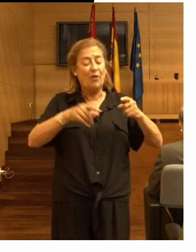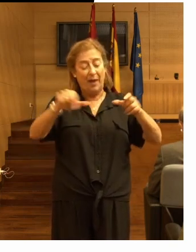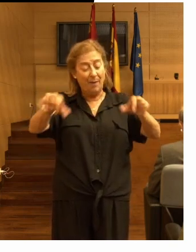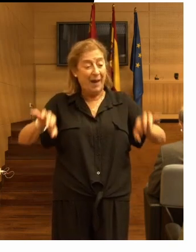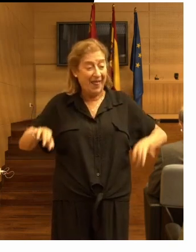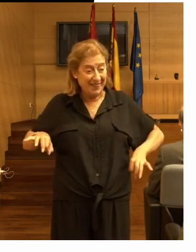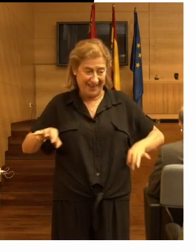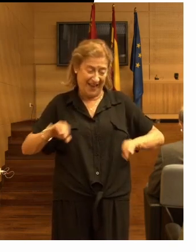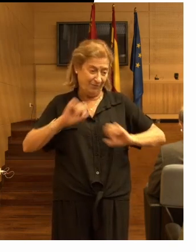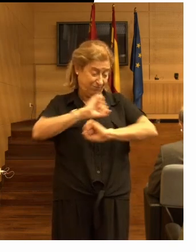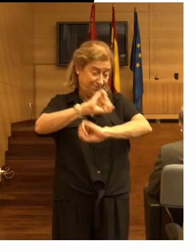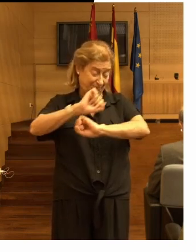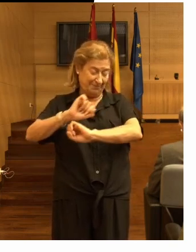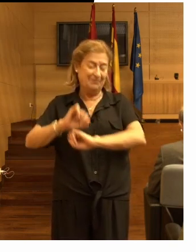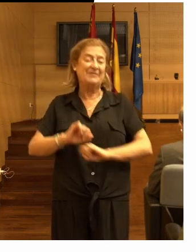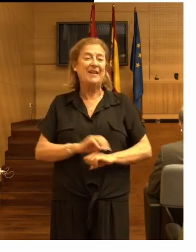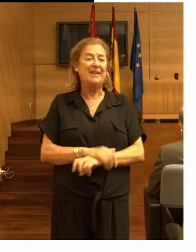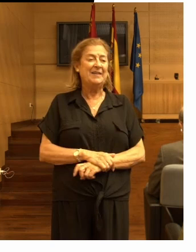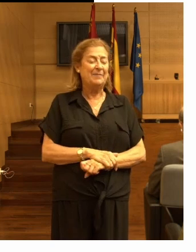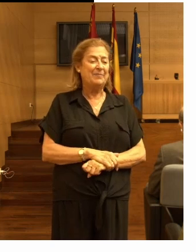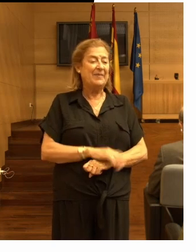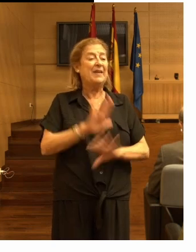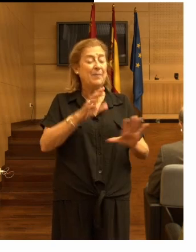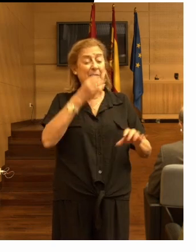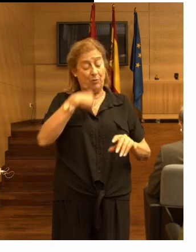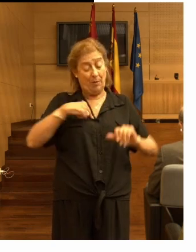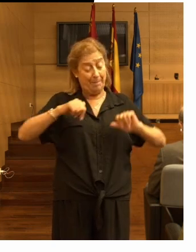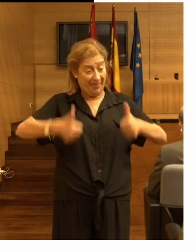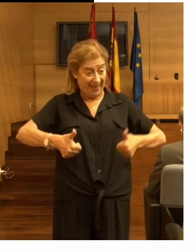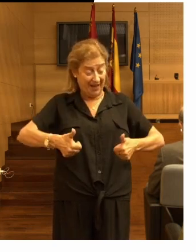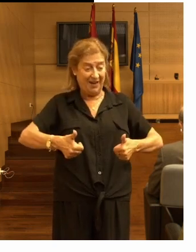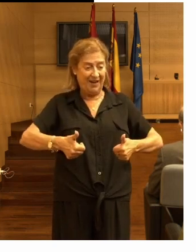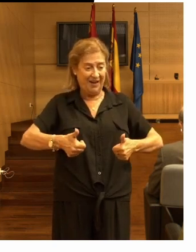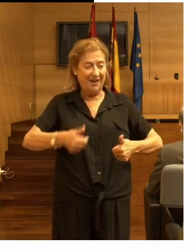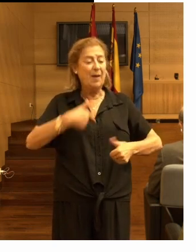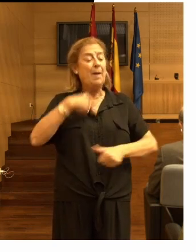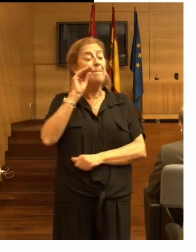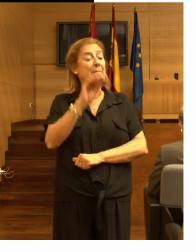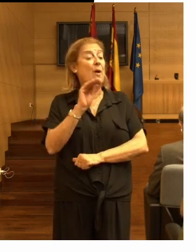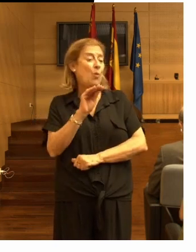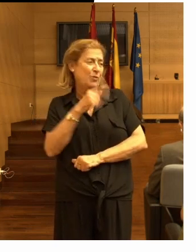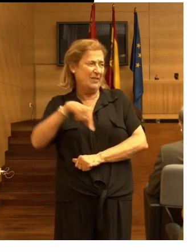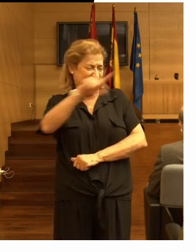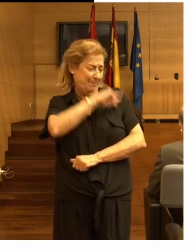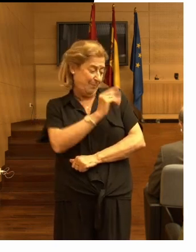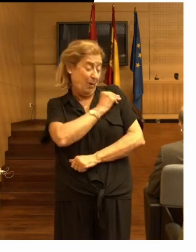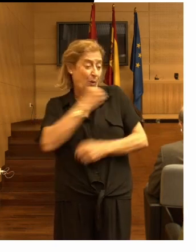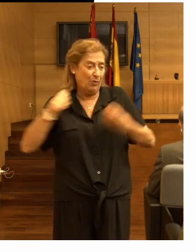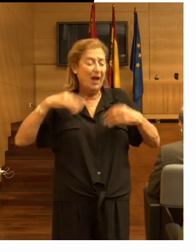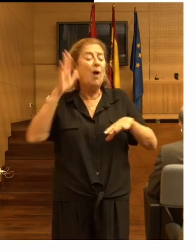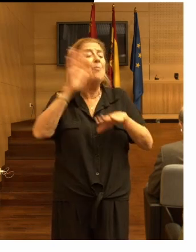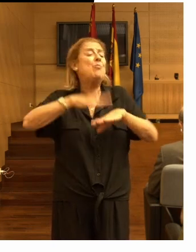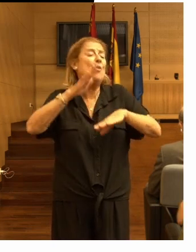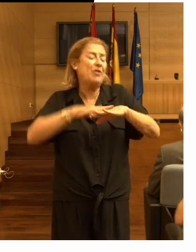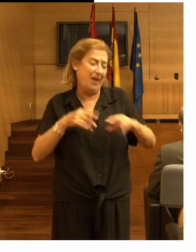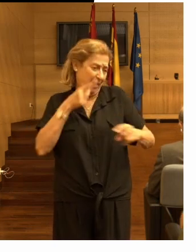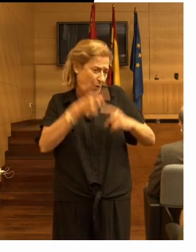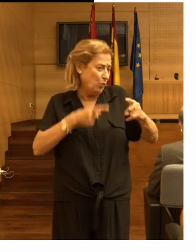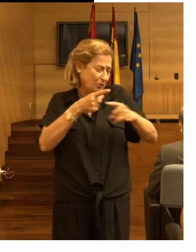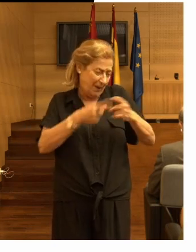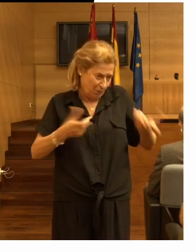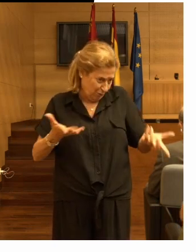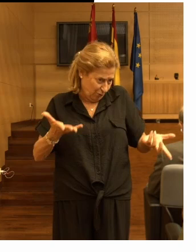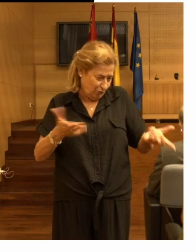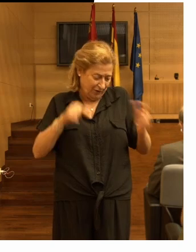restrictivas bueno voy a empezar preguntándonos por qué utilizamos estos dispositivos por qué utilizamos